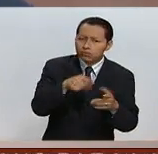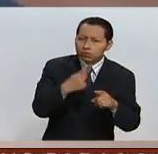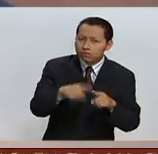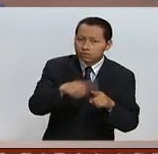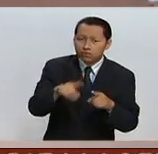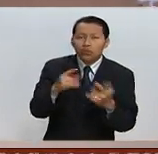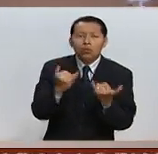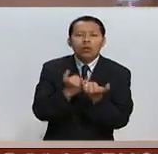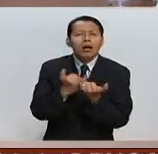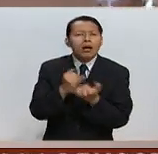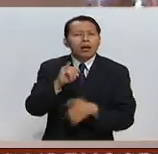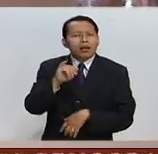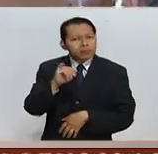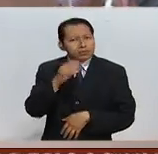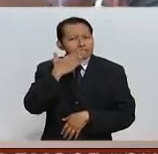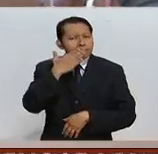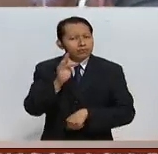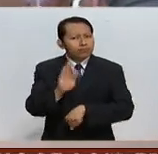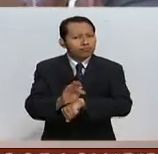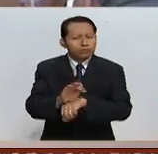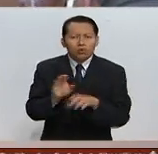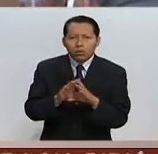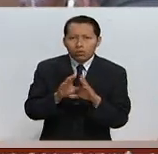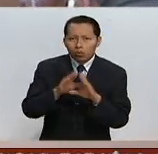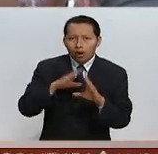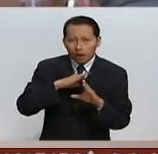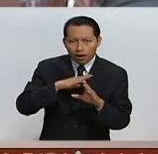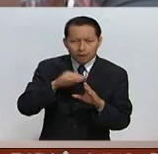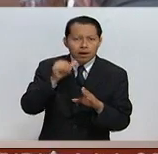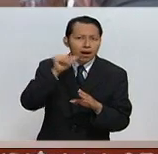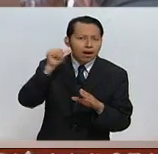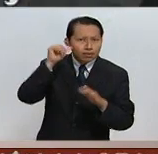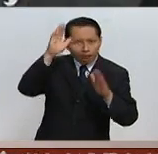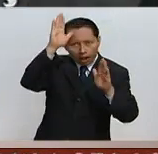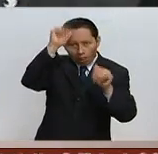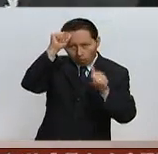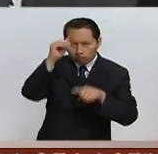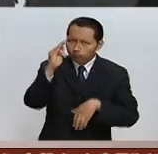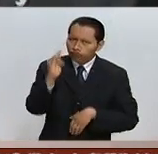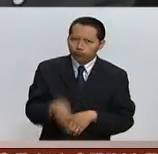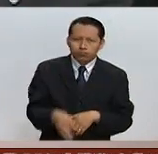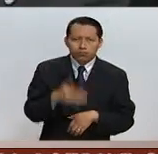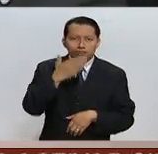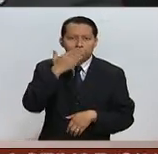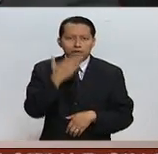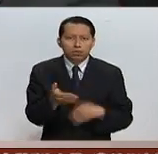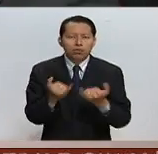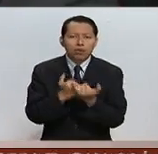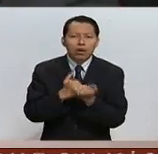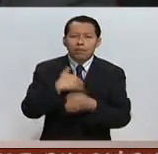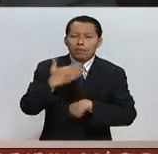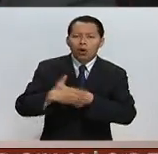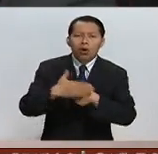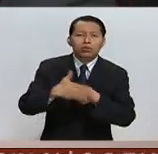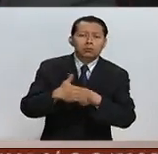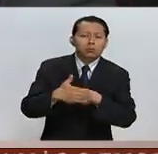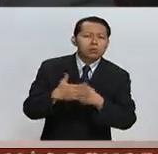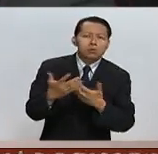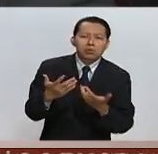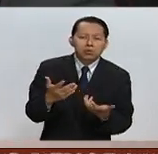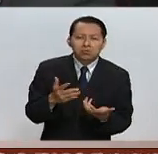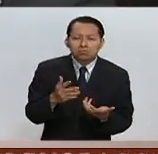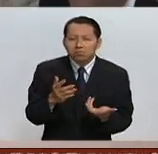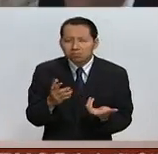reaccionaron a favor del acuerdo de ayer, a favor de la paz que ya se va a firmar en, estamos